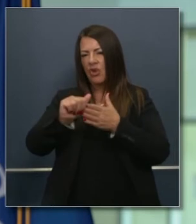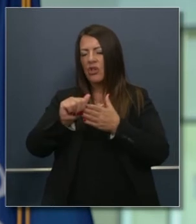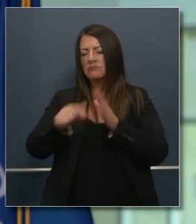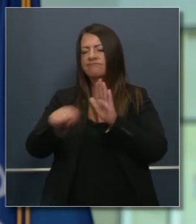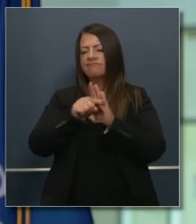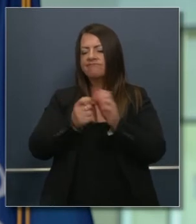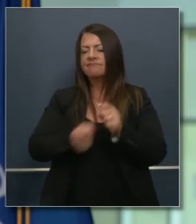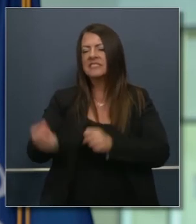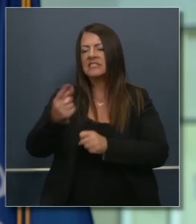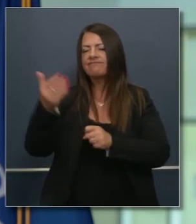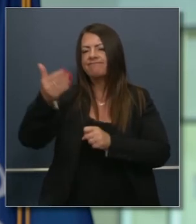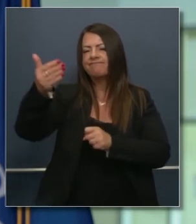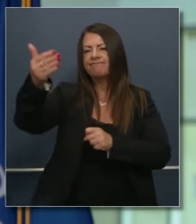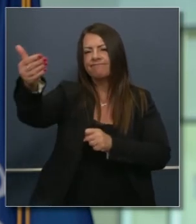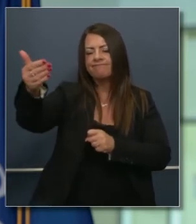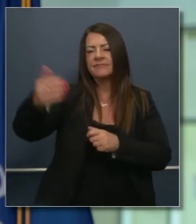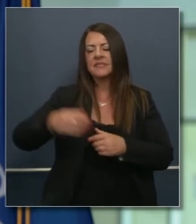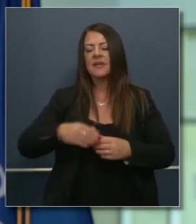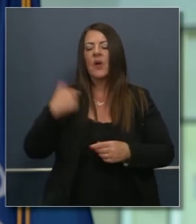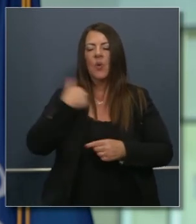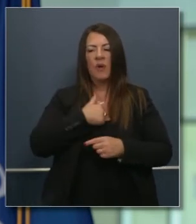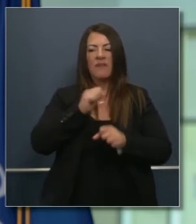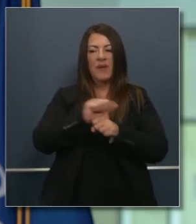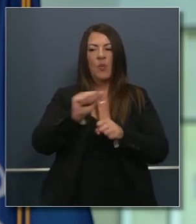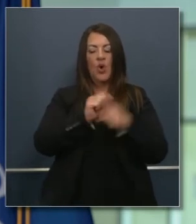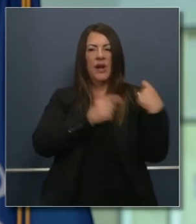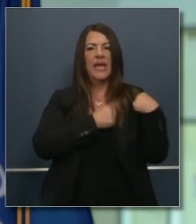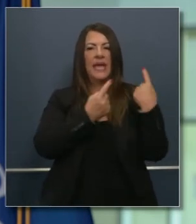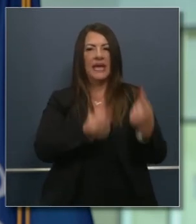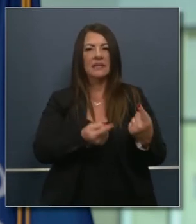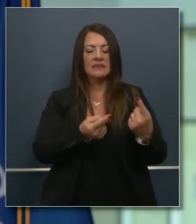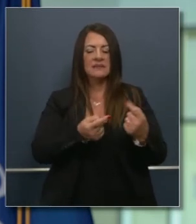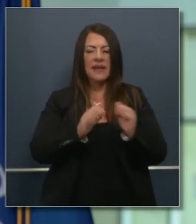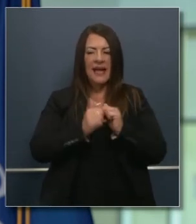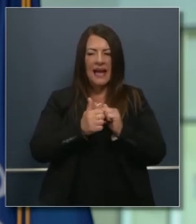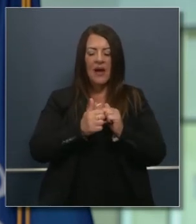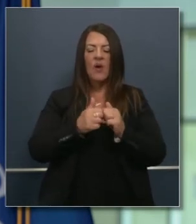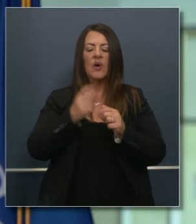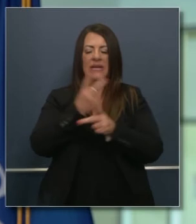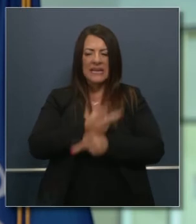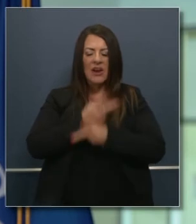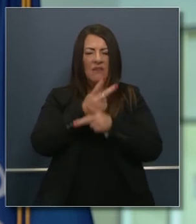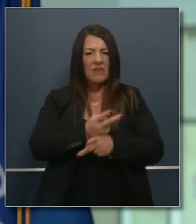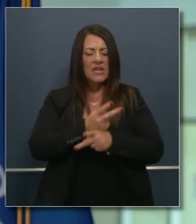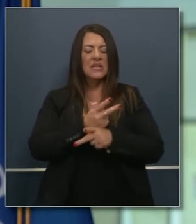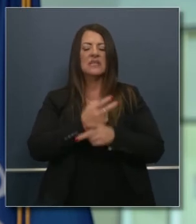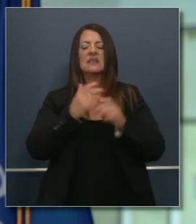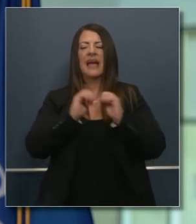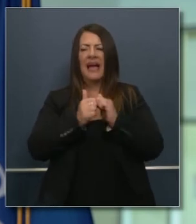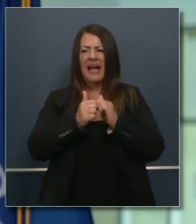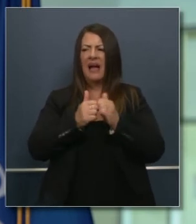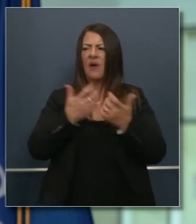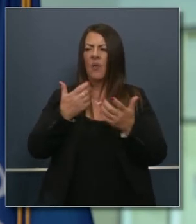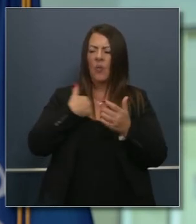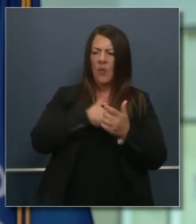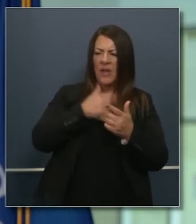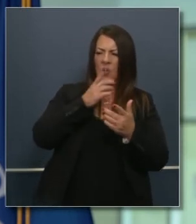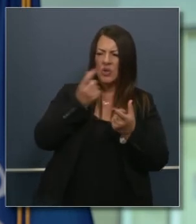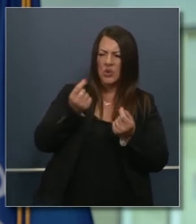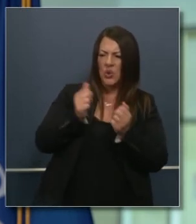esperando que haya una brecha y estamos hemos estado trabajando muy diligentemente para resolver